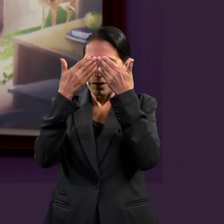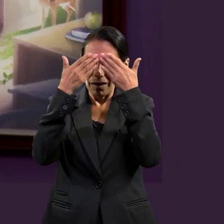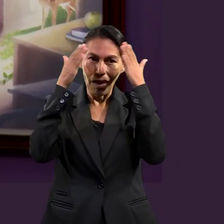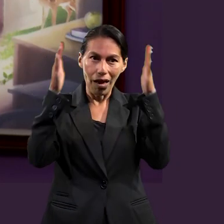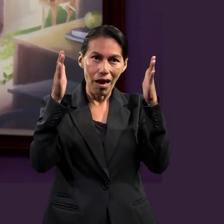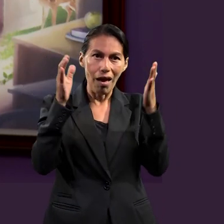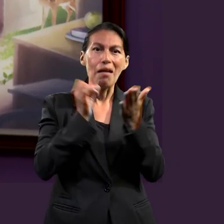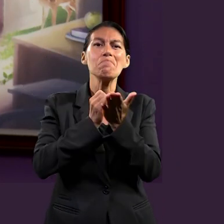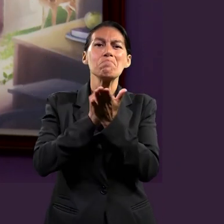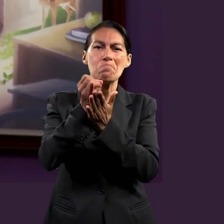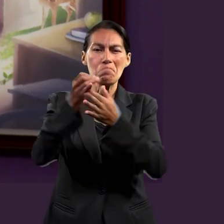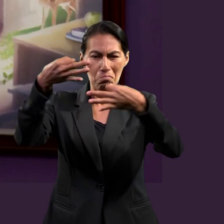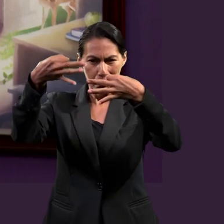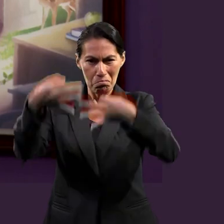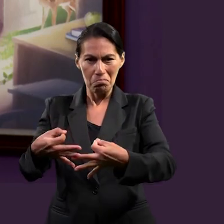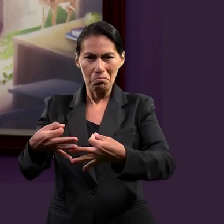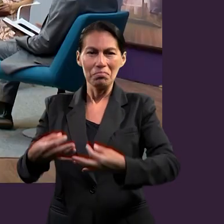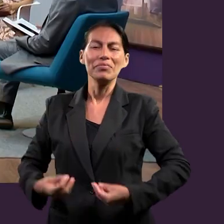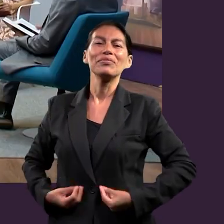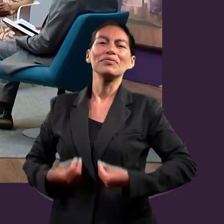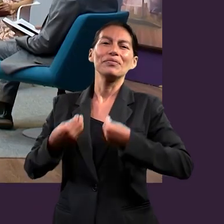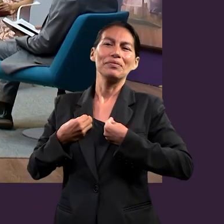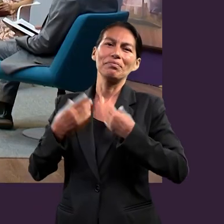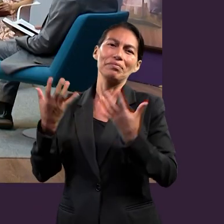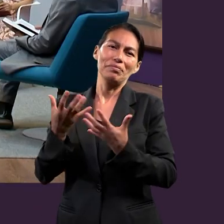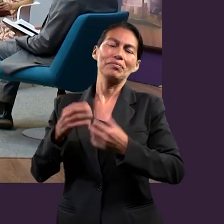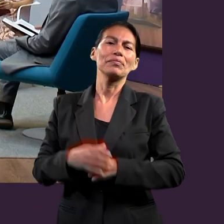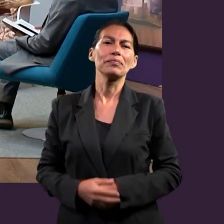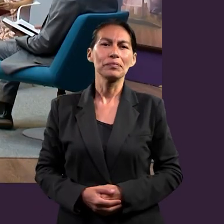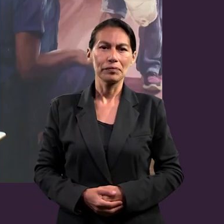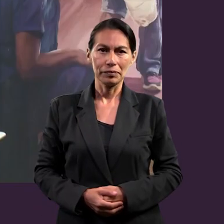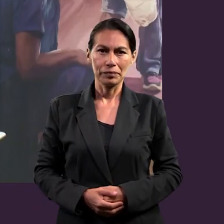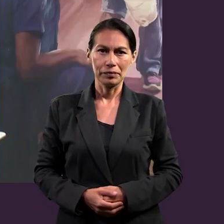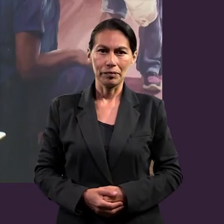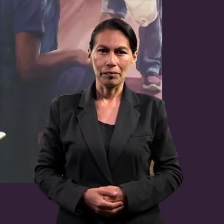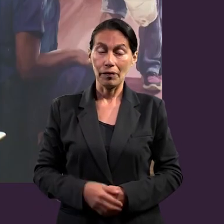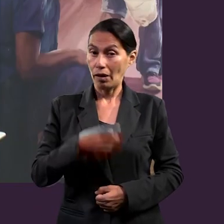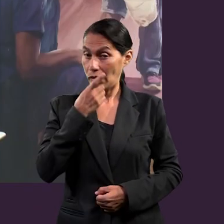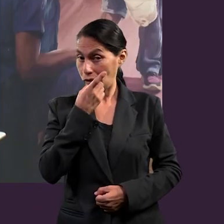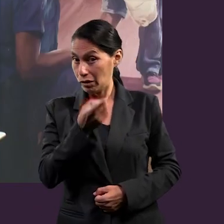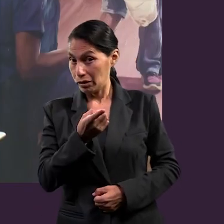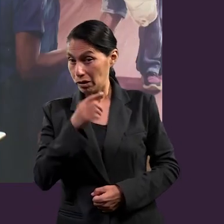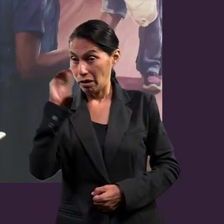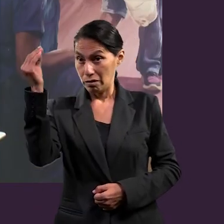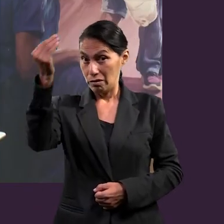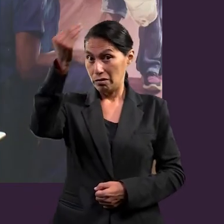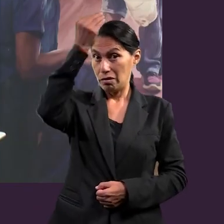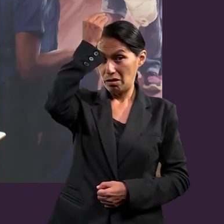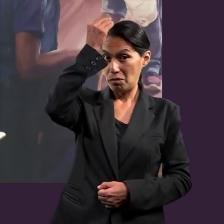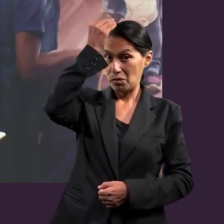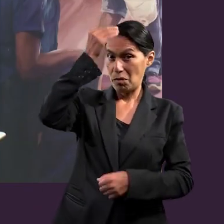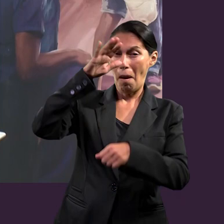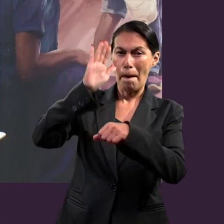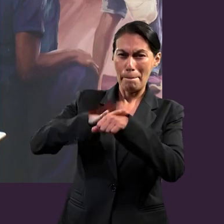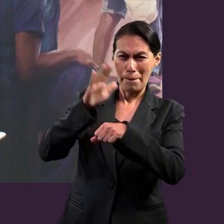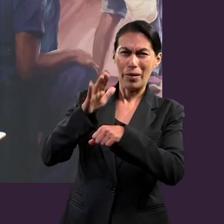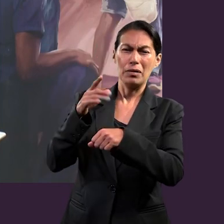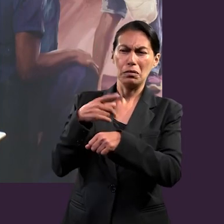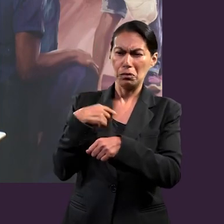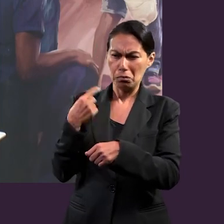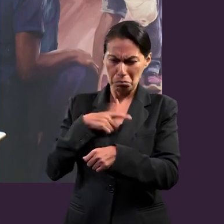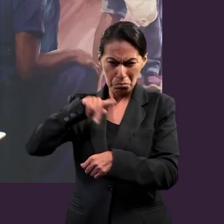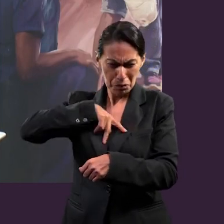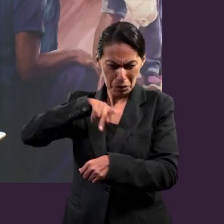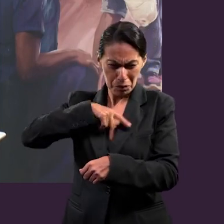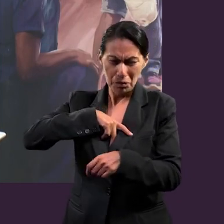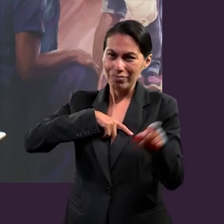decisiones para nuestra vida. Amén. ¿Edith? Bueno, cuando nos refiere a ser sabios, yo creo que es ir más de nosotros mismos,